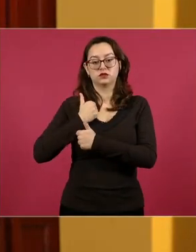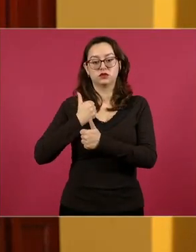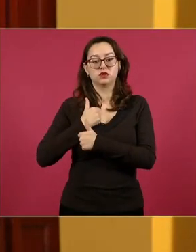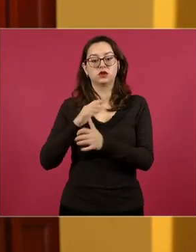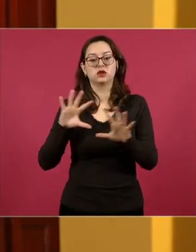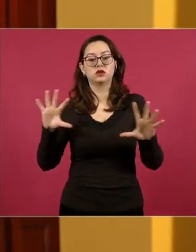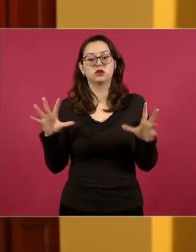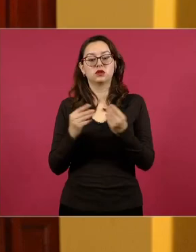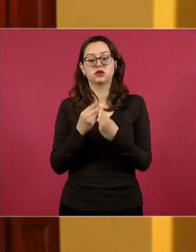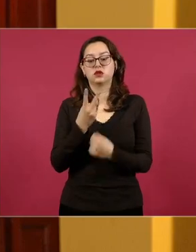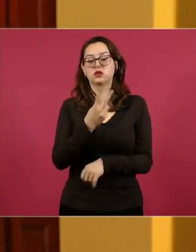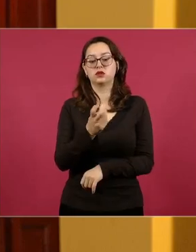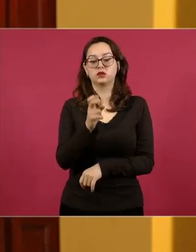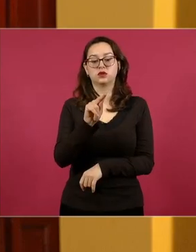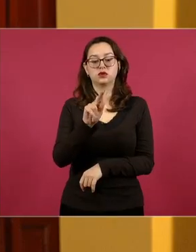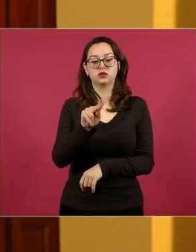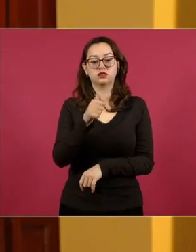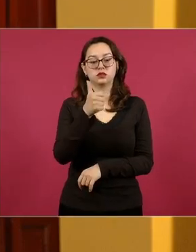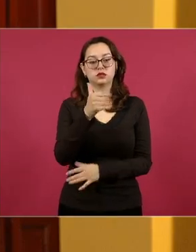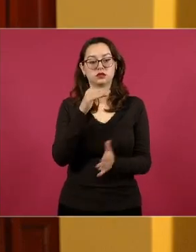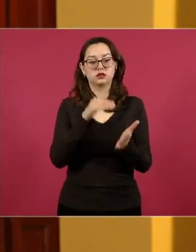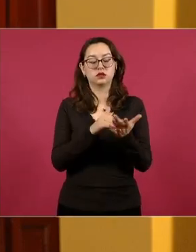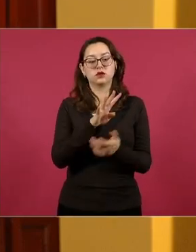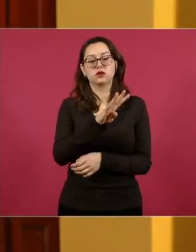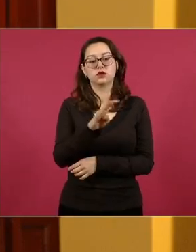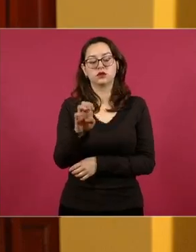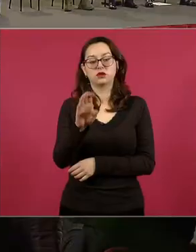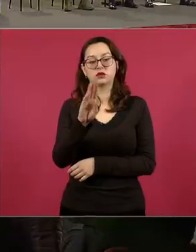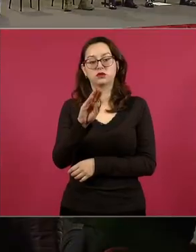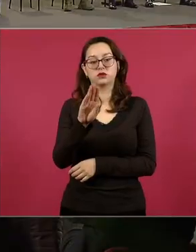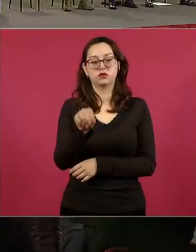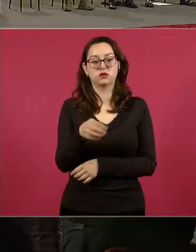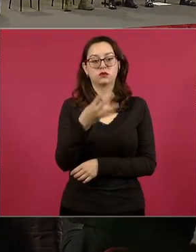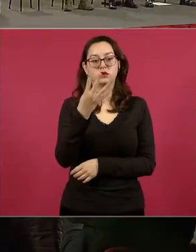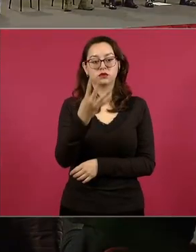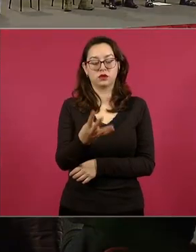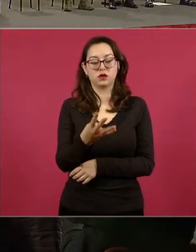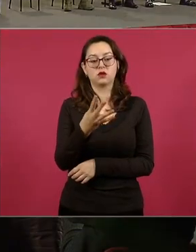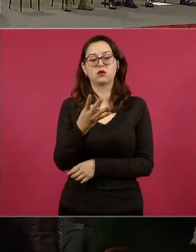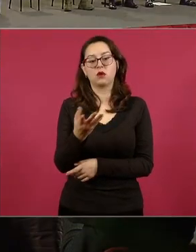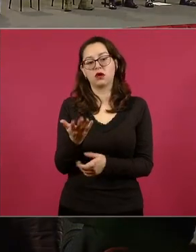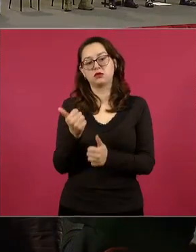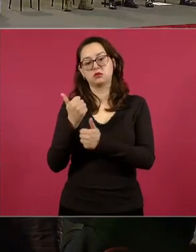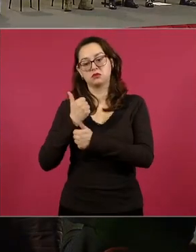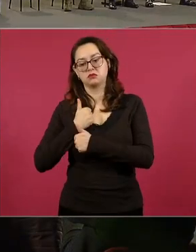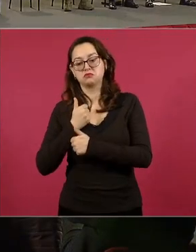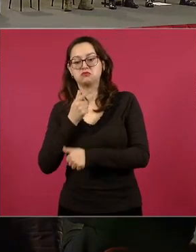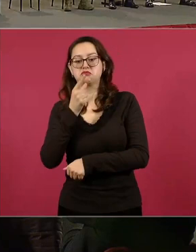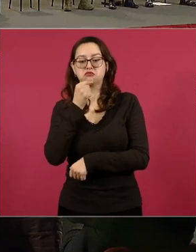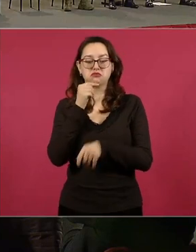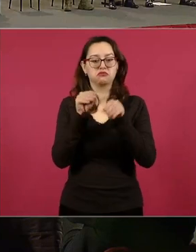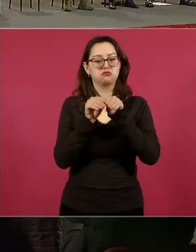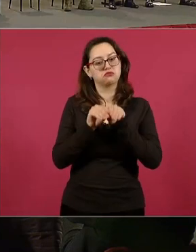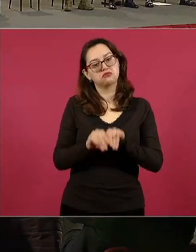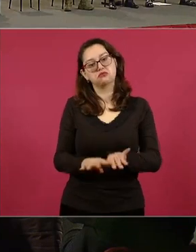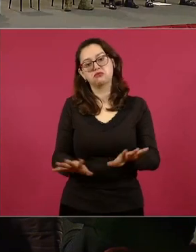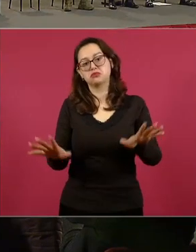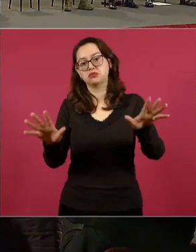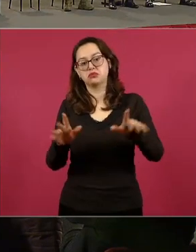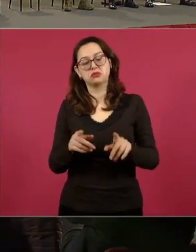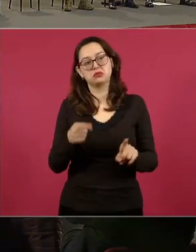un total de 286 mil 494 elementos desplegados cumpliendo las